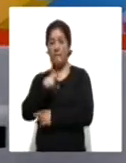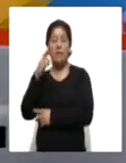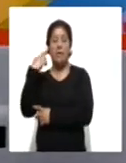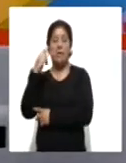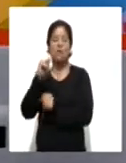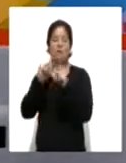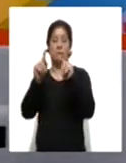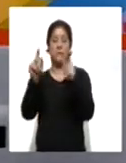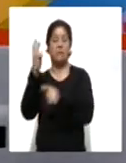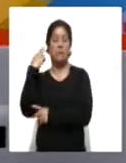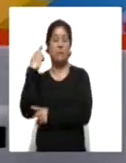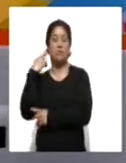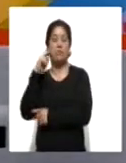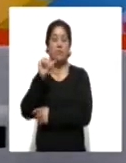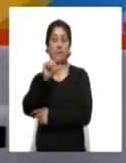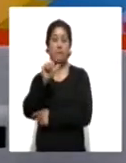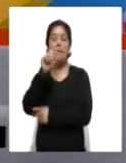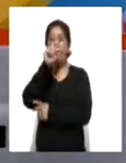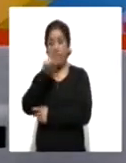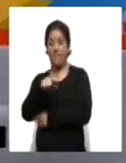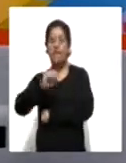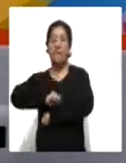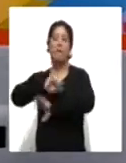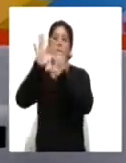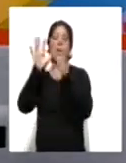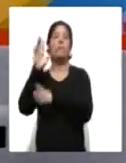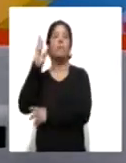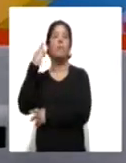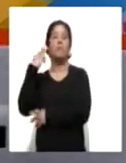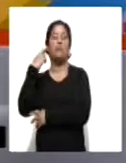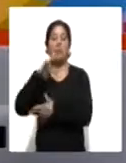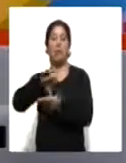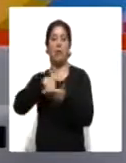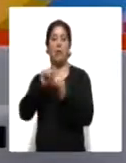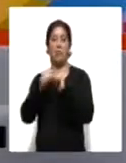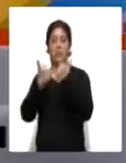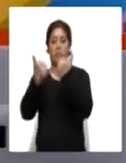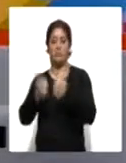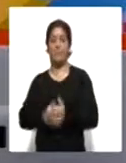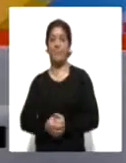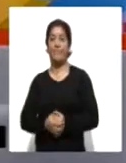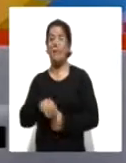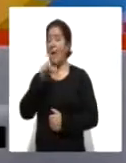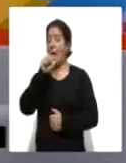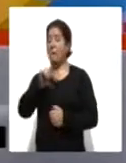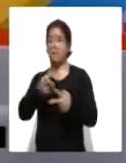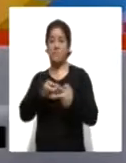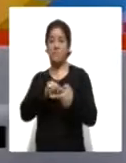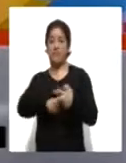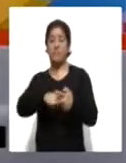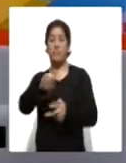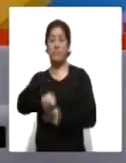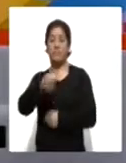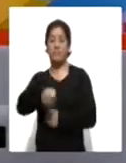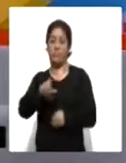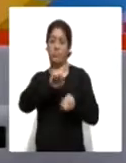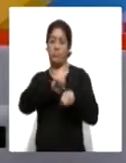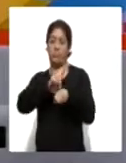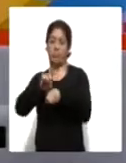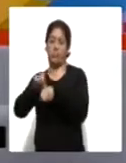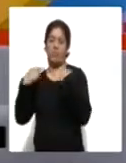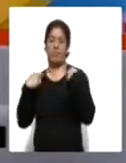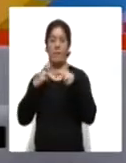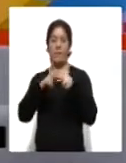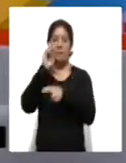Tlaxcala, Radio Altiplano y por supuesto también la señal de Radio Calcul Alpan. Y con esto empezamos, pero saludamos como todos los días a la